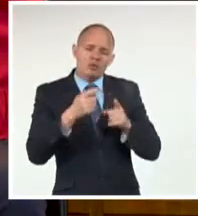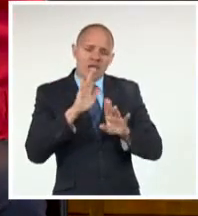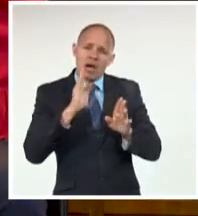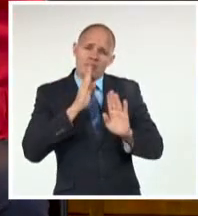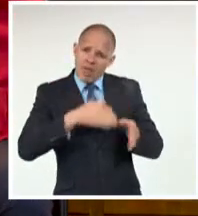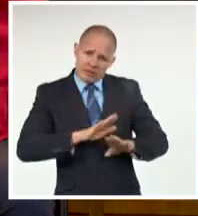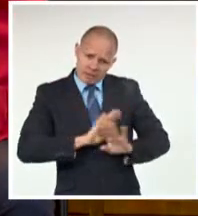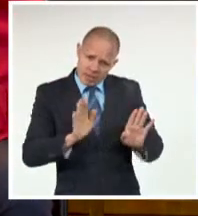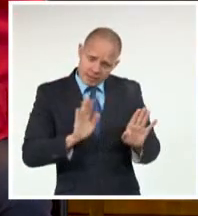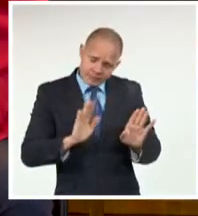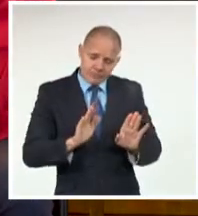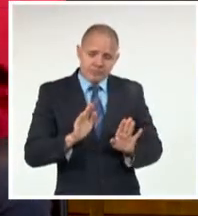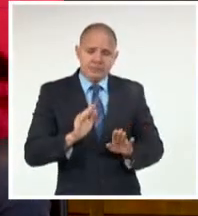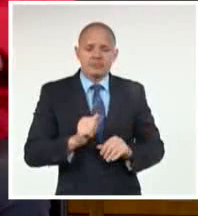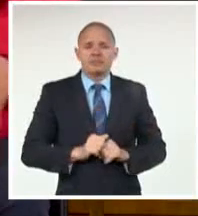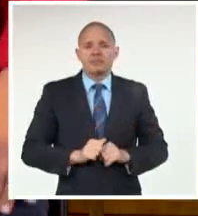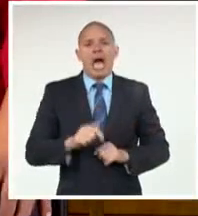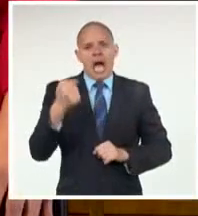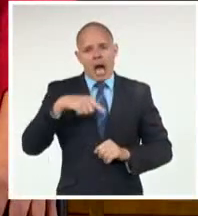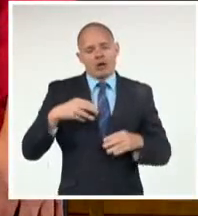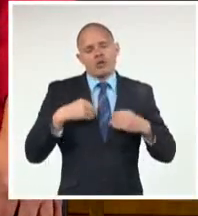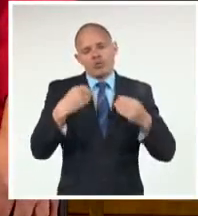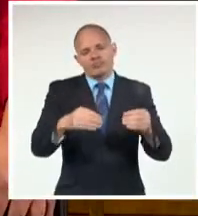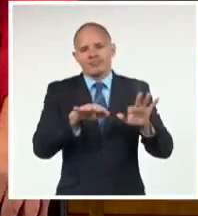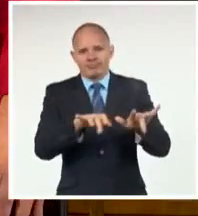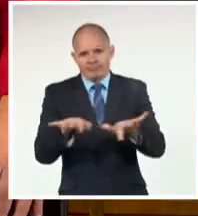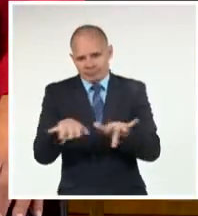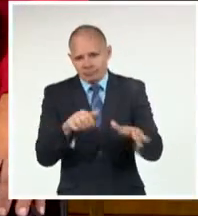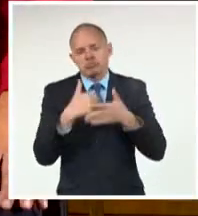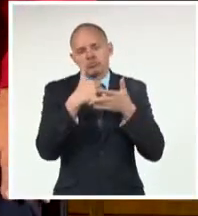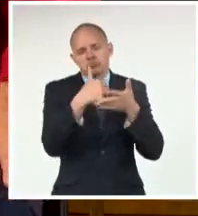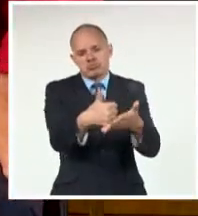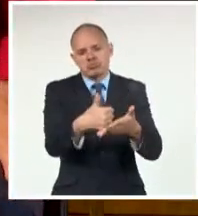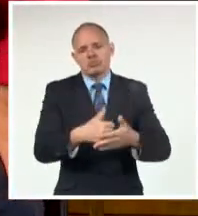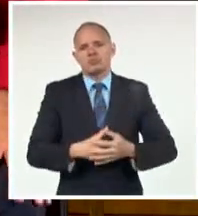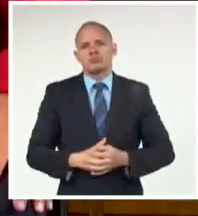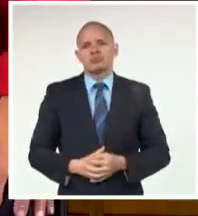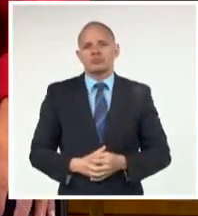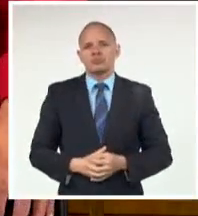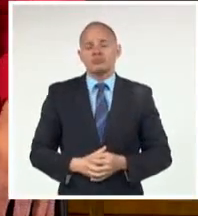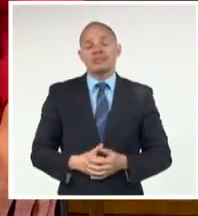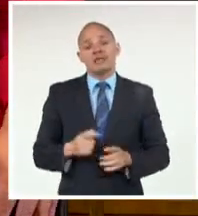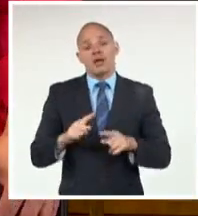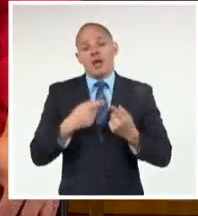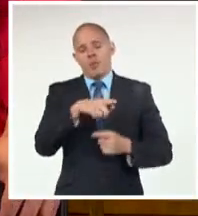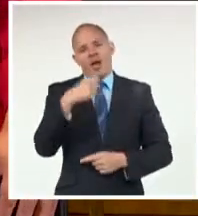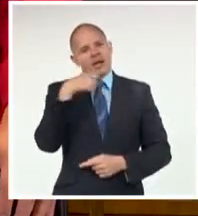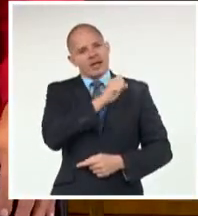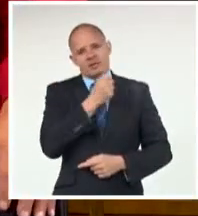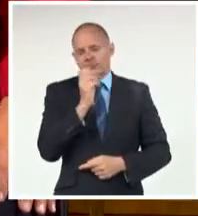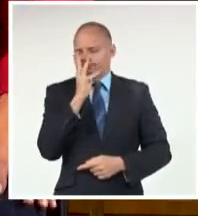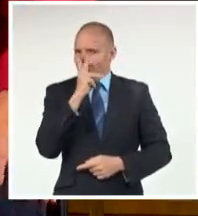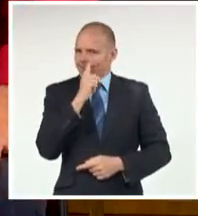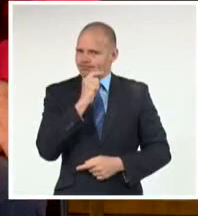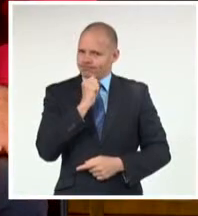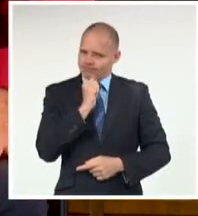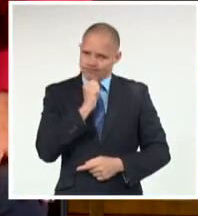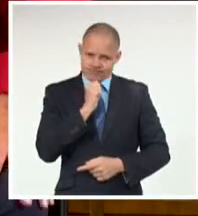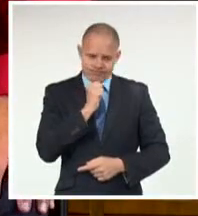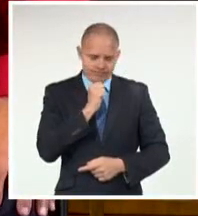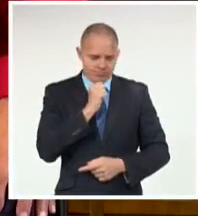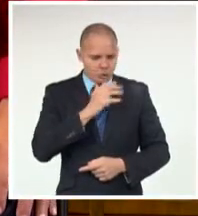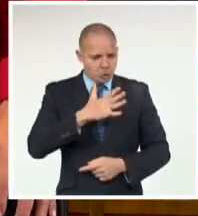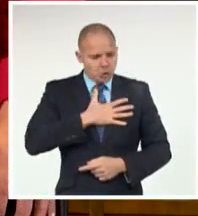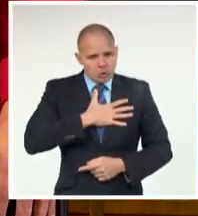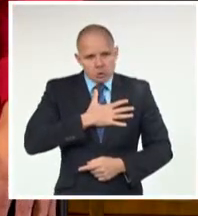Después de fallecido Y yo le puse el piano Además Porque era Como un sobrino Mío Yo me